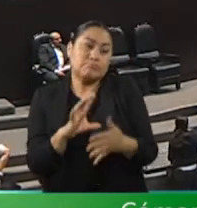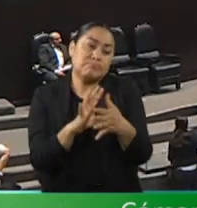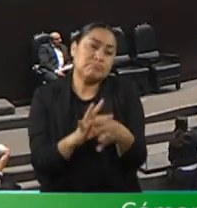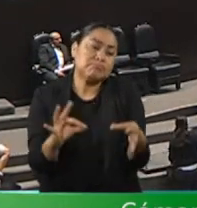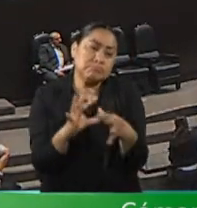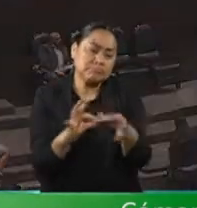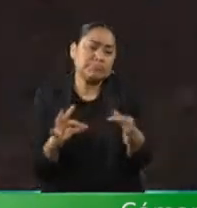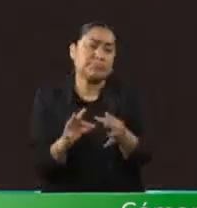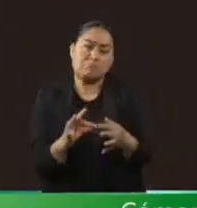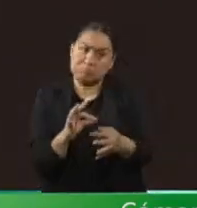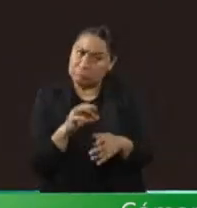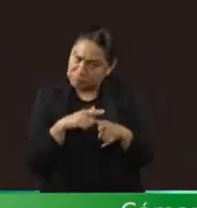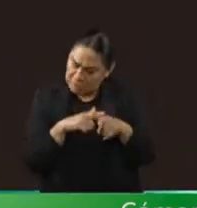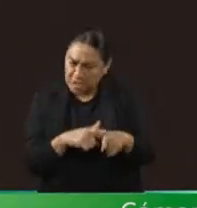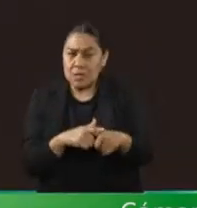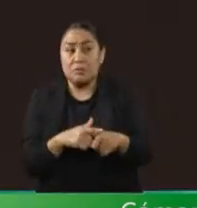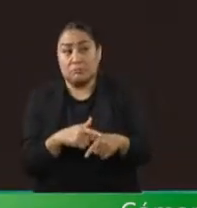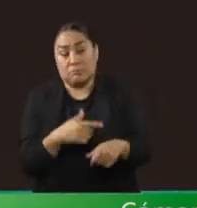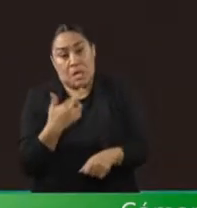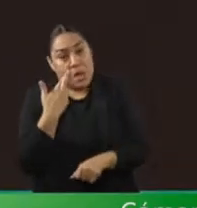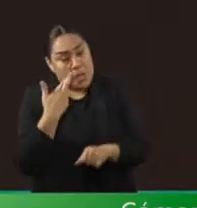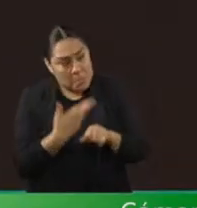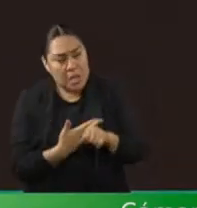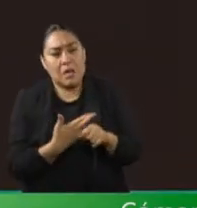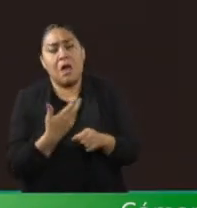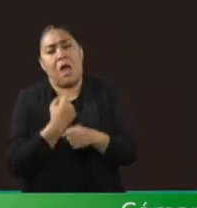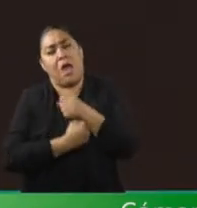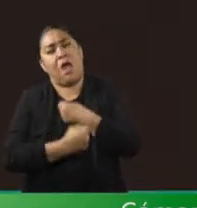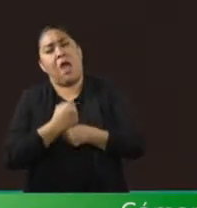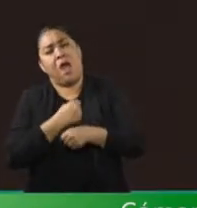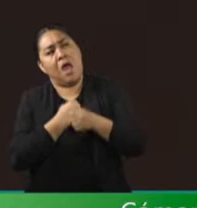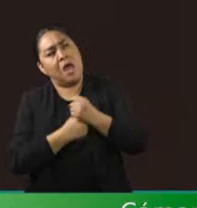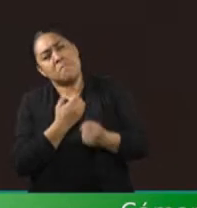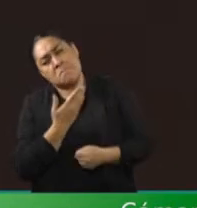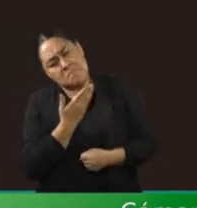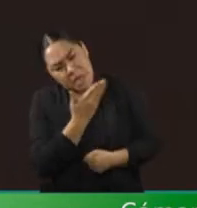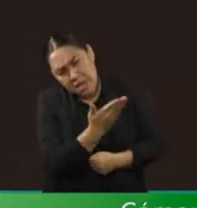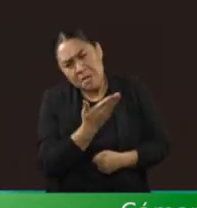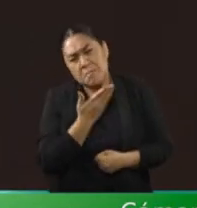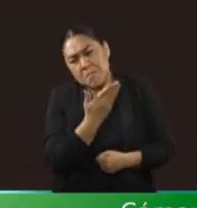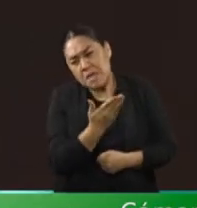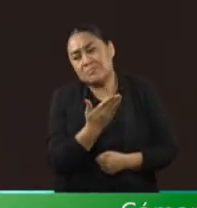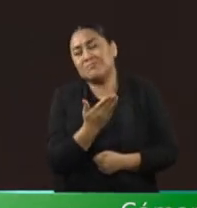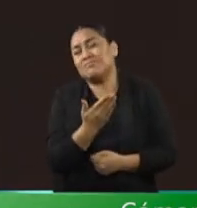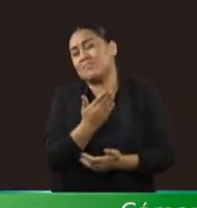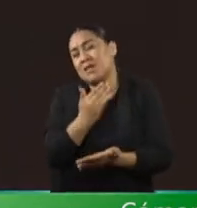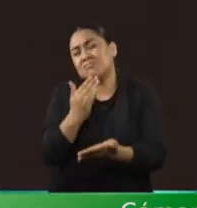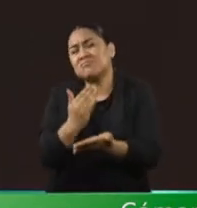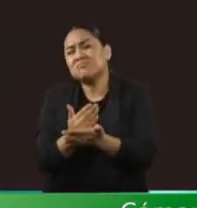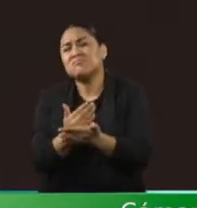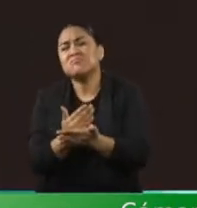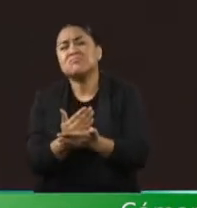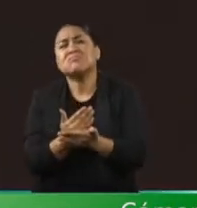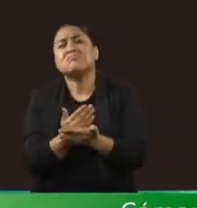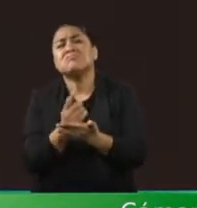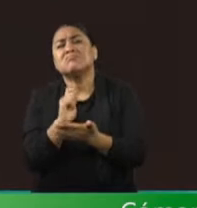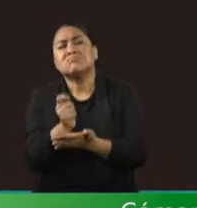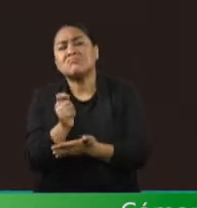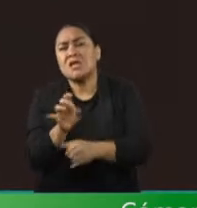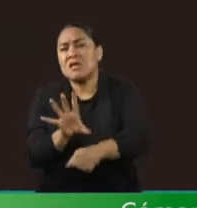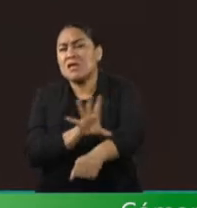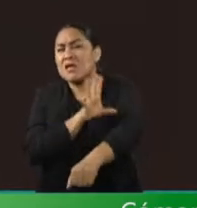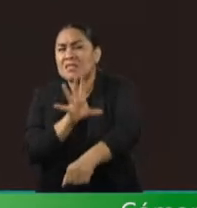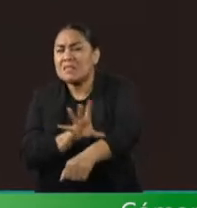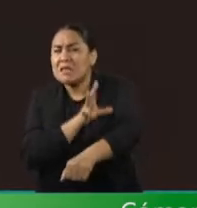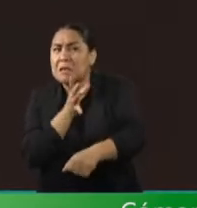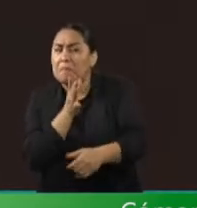compromiso y la exigencia que hemos planteado desde hace años de quitarle el freno a la transición energética en nuestro país, quitarle el